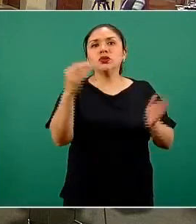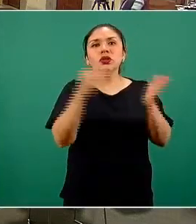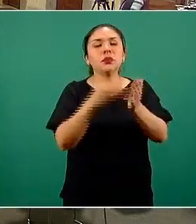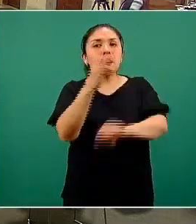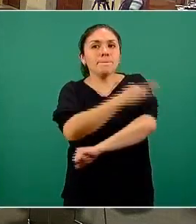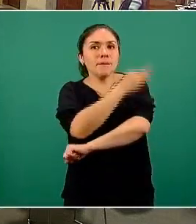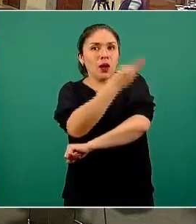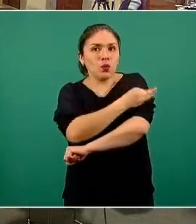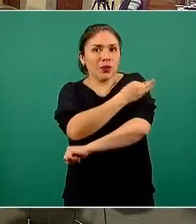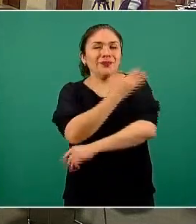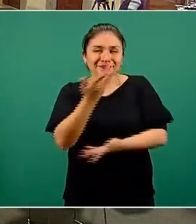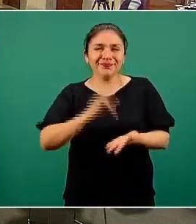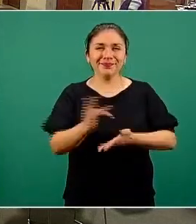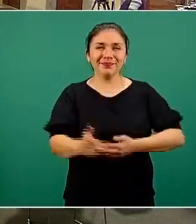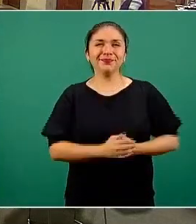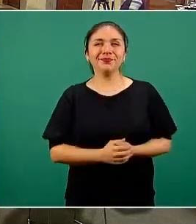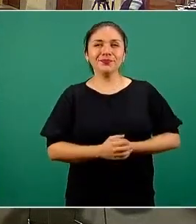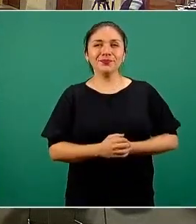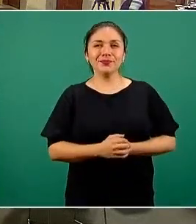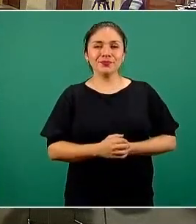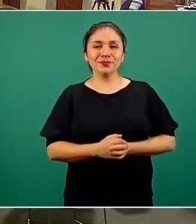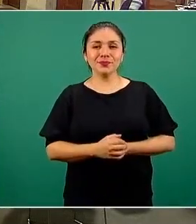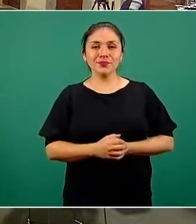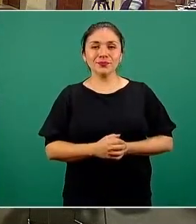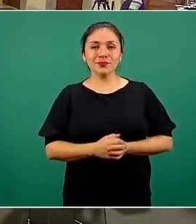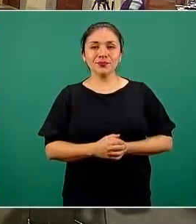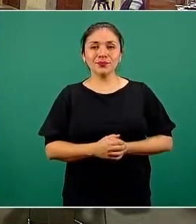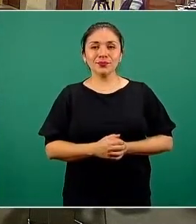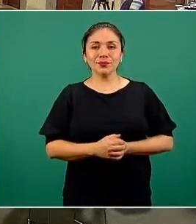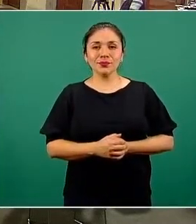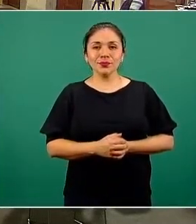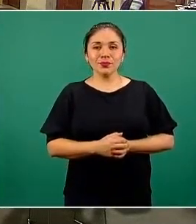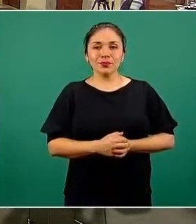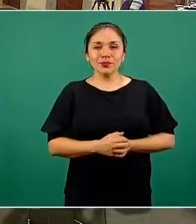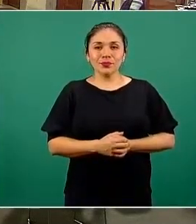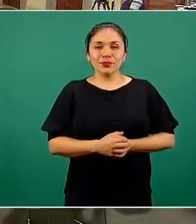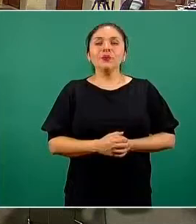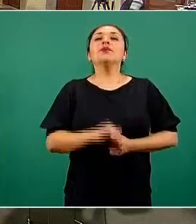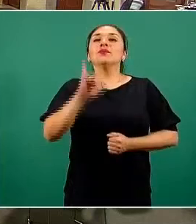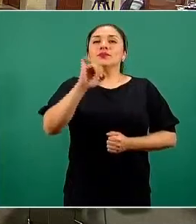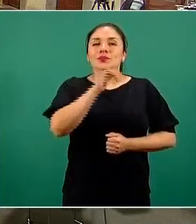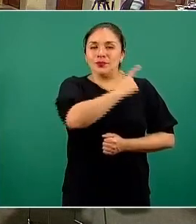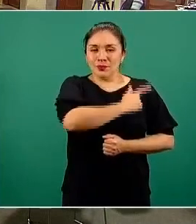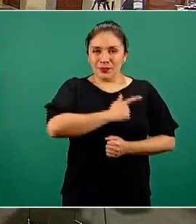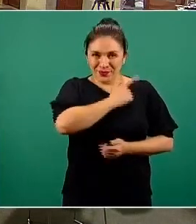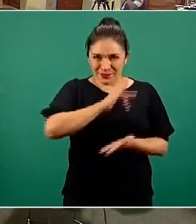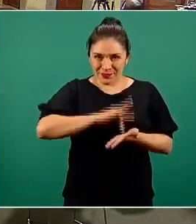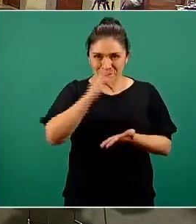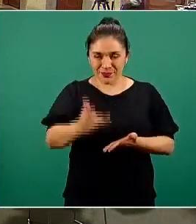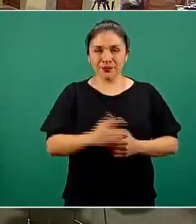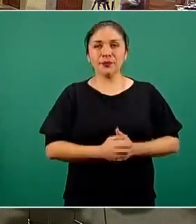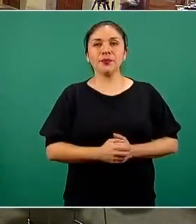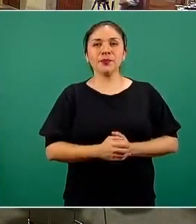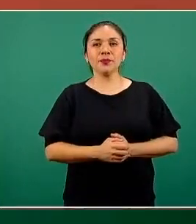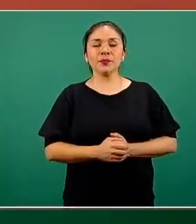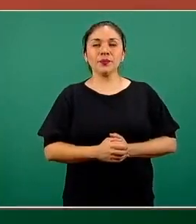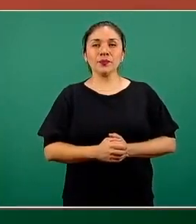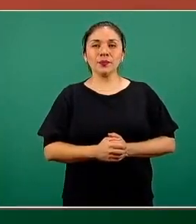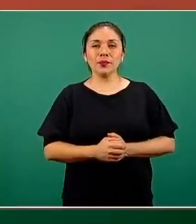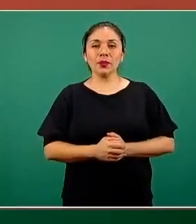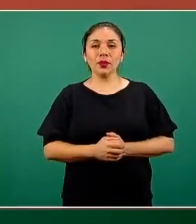dosis. Gracias. Toto López-Gatell, por favor. Con mucho gusto, muchas gracias por la pregunta.